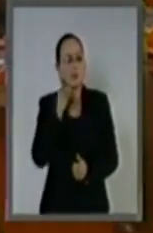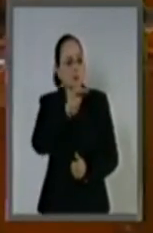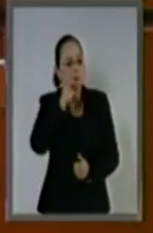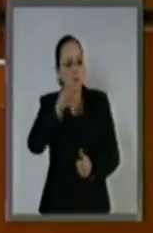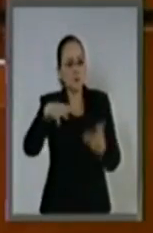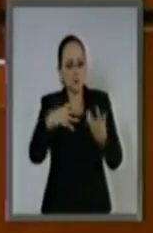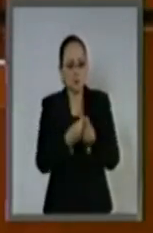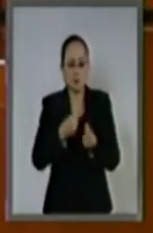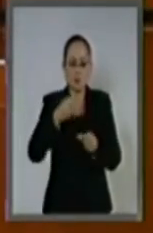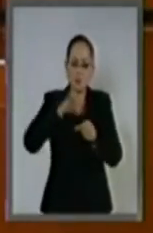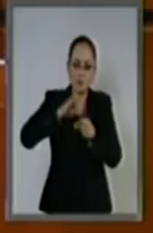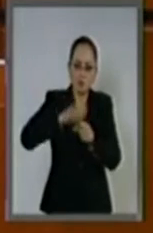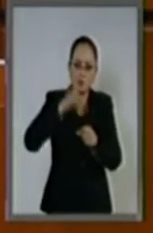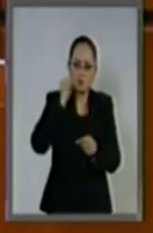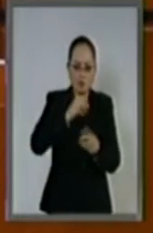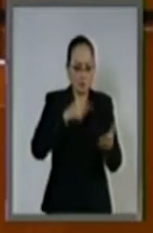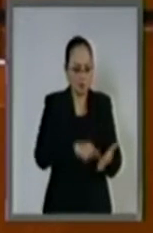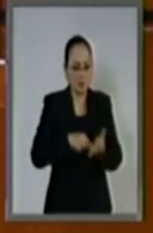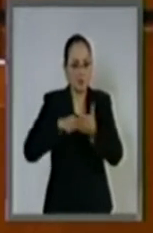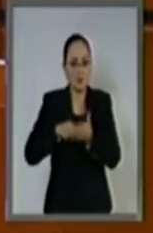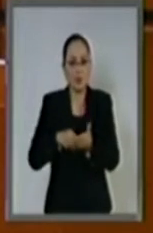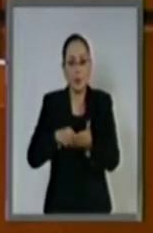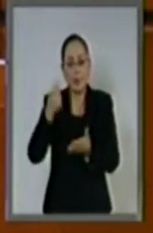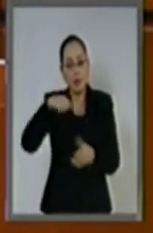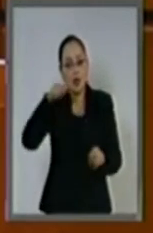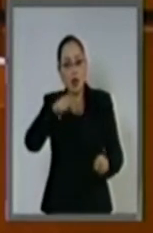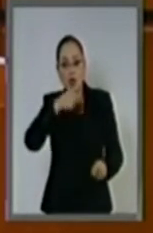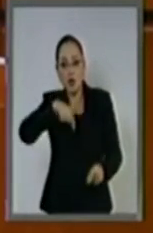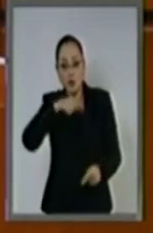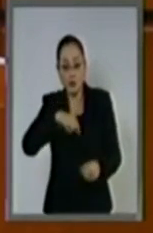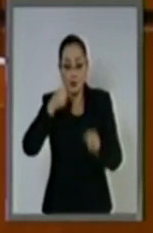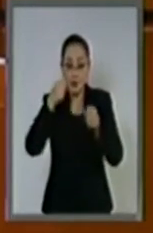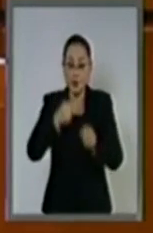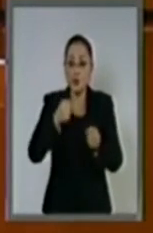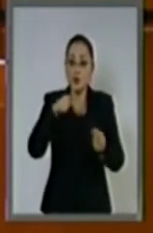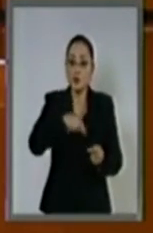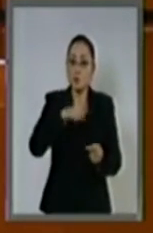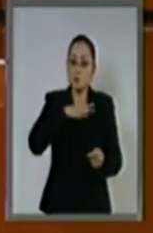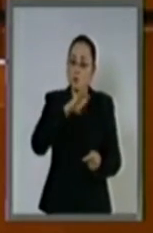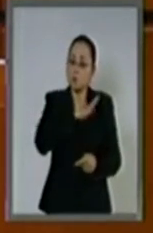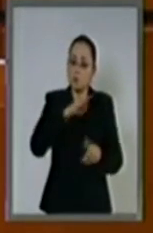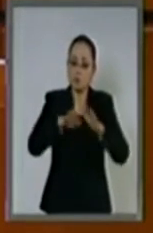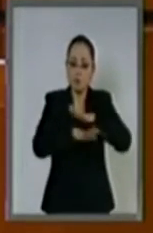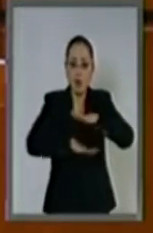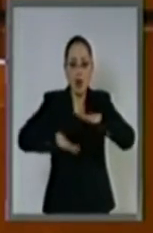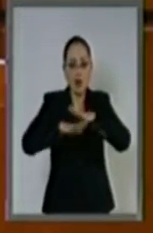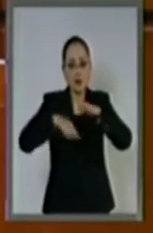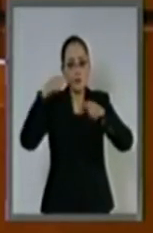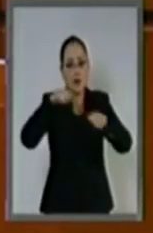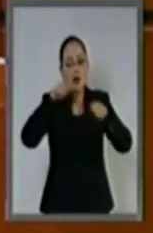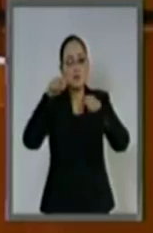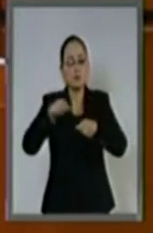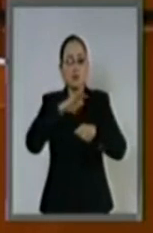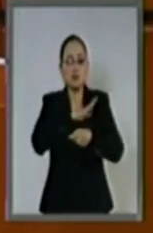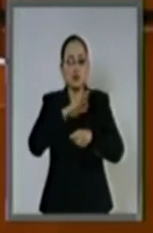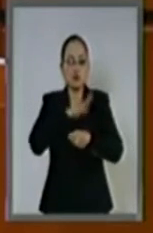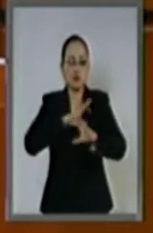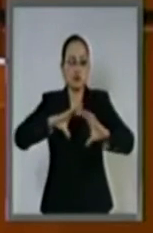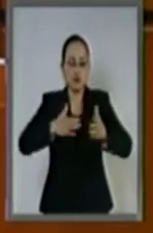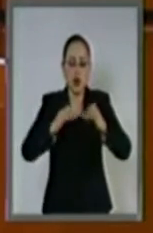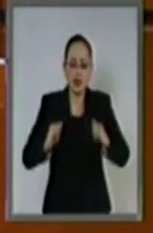votar a favor del presente dictamen, porque estamos convencidos que establecerá las bases para fortalecer a las